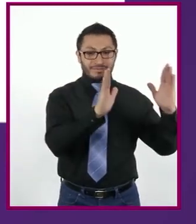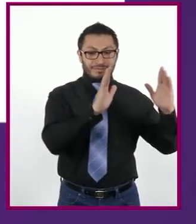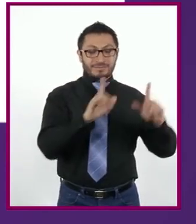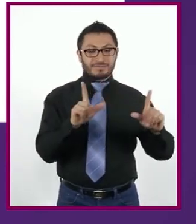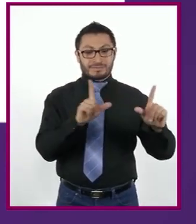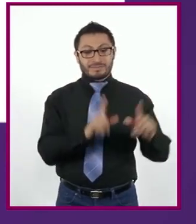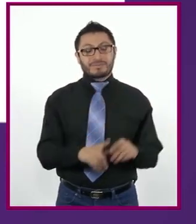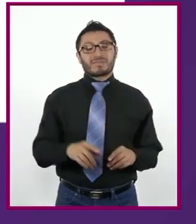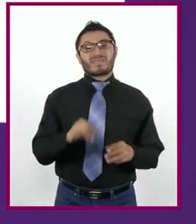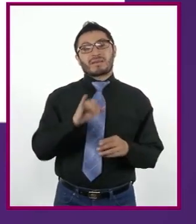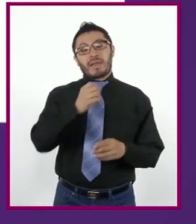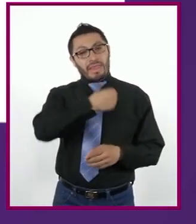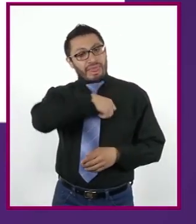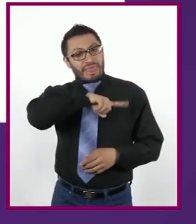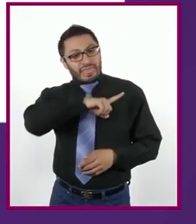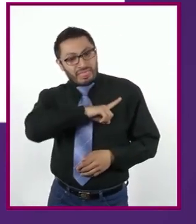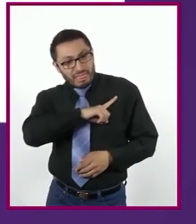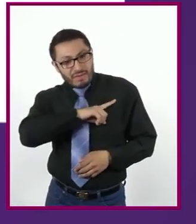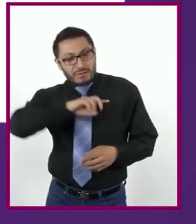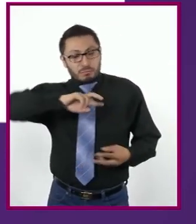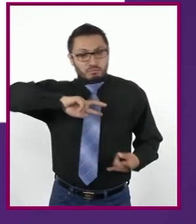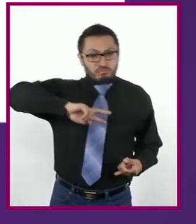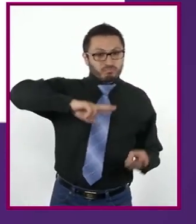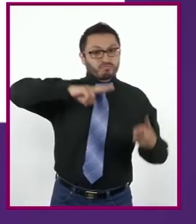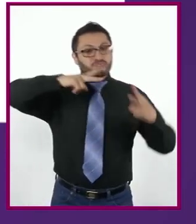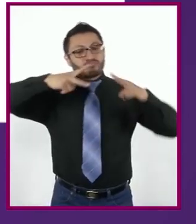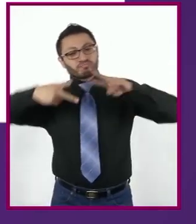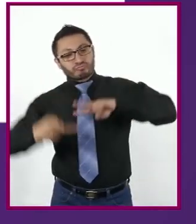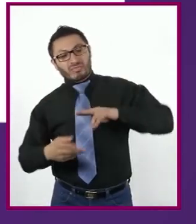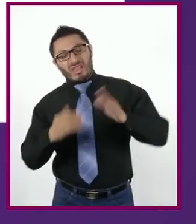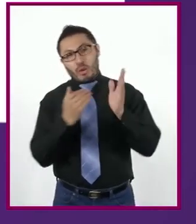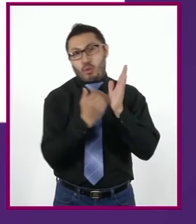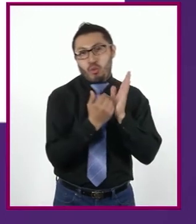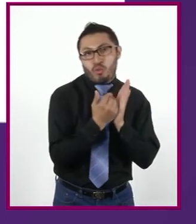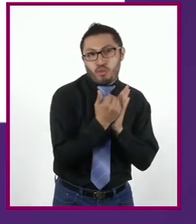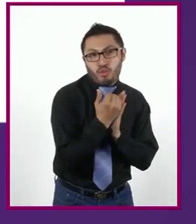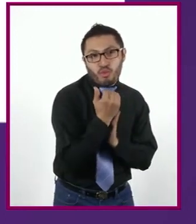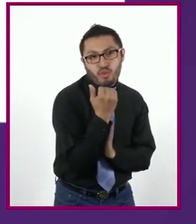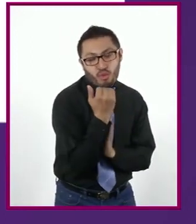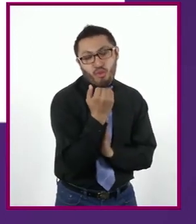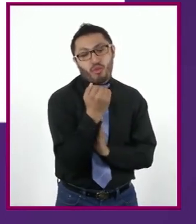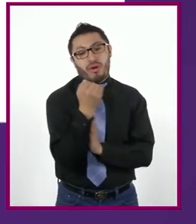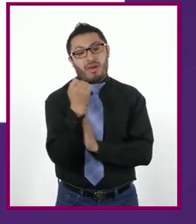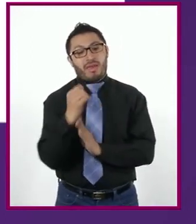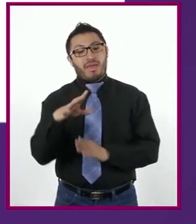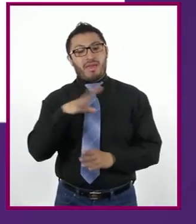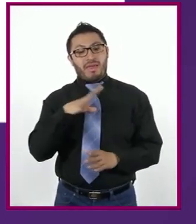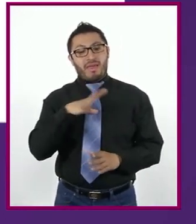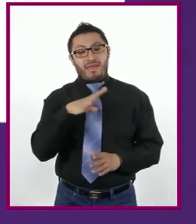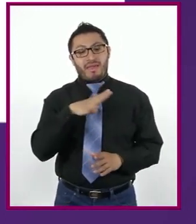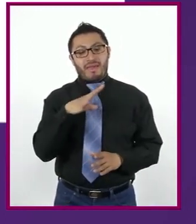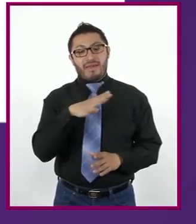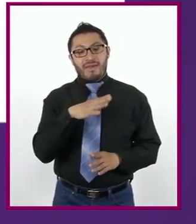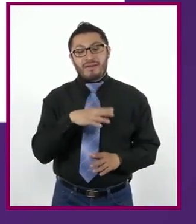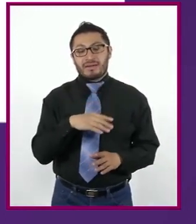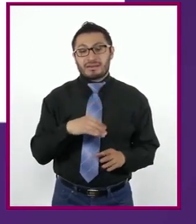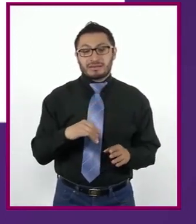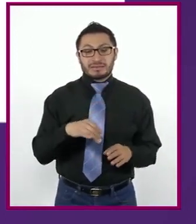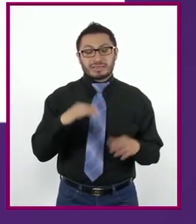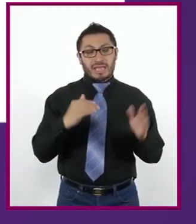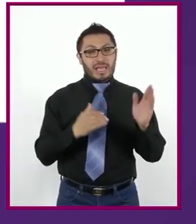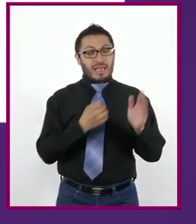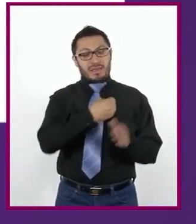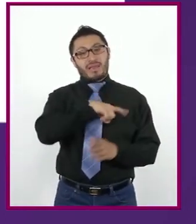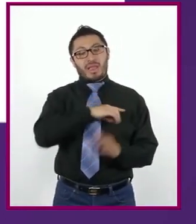salud muestran un caso contrario. La gran mayoría de municipios presenta índices muy